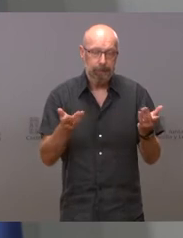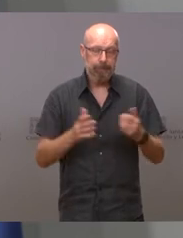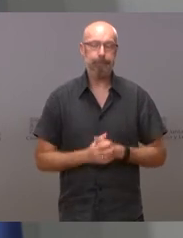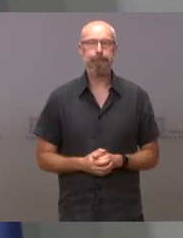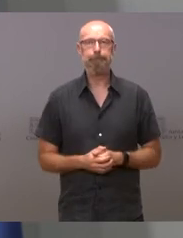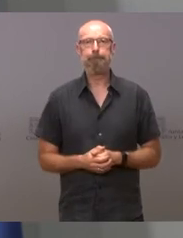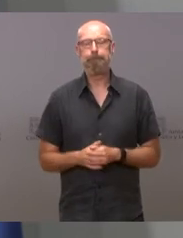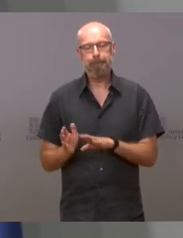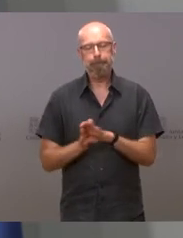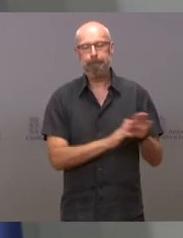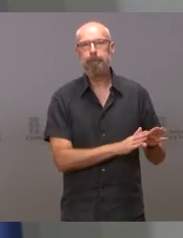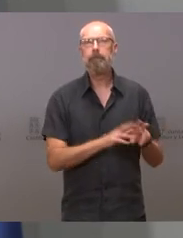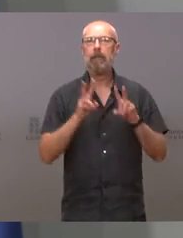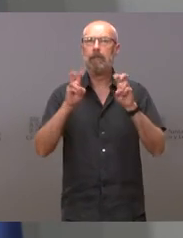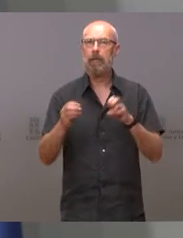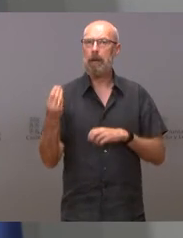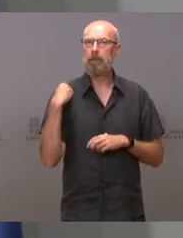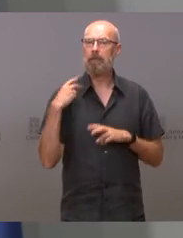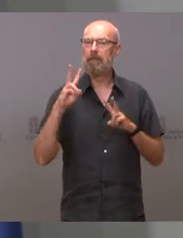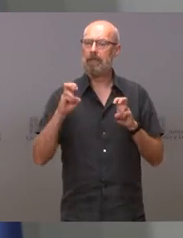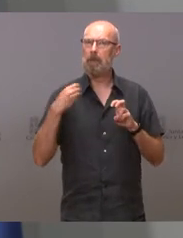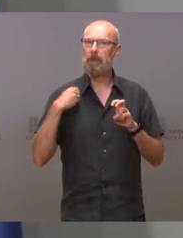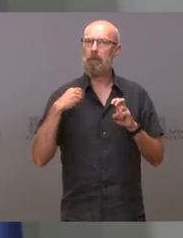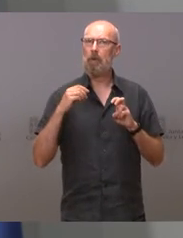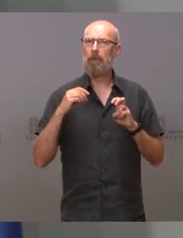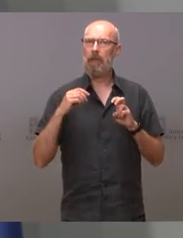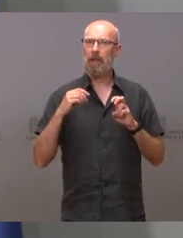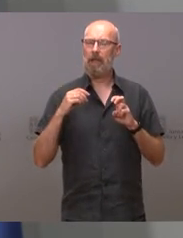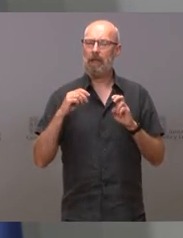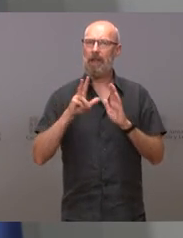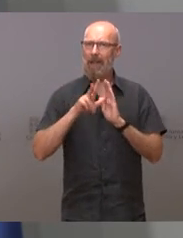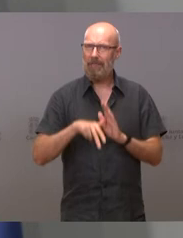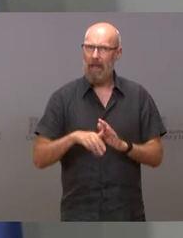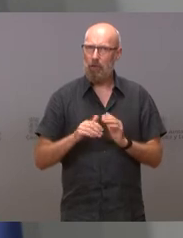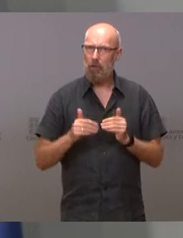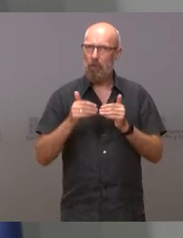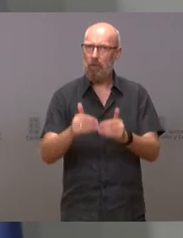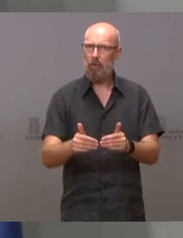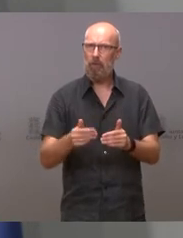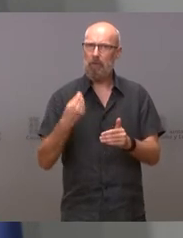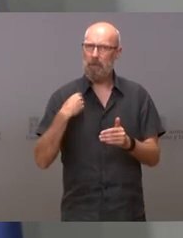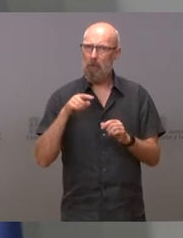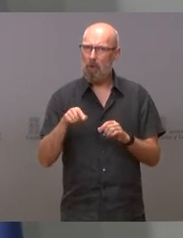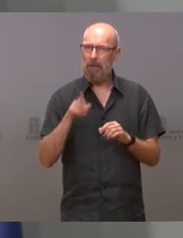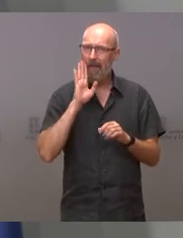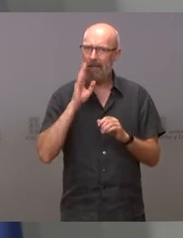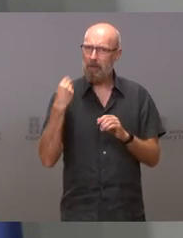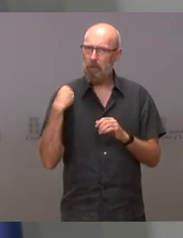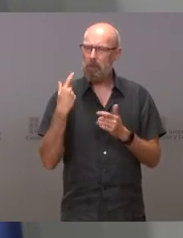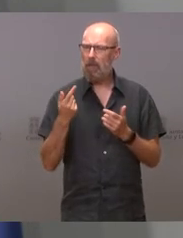Con respecto al retraso o no retraso del parte de incendios de hoy, no hay ninguna causa